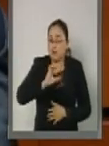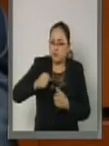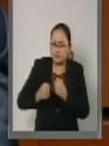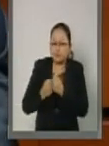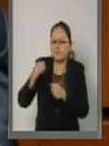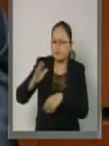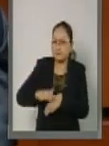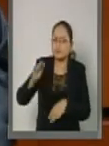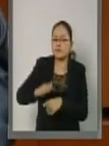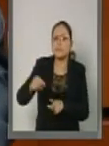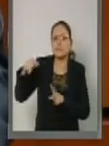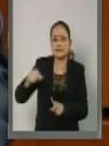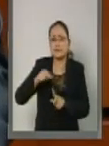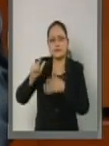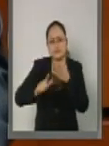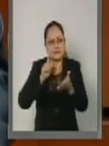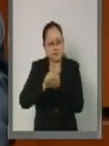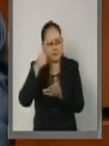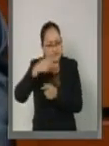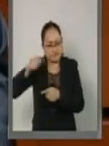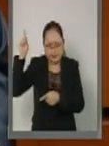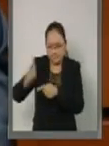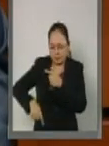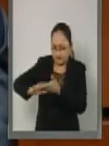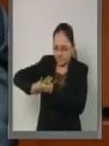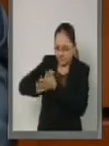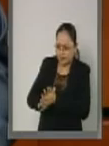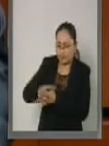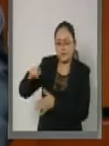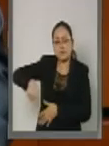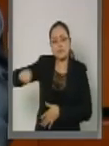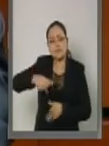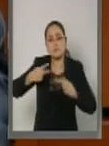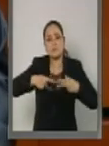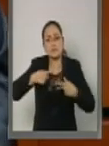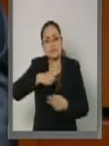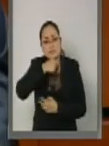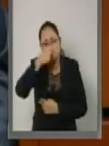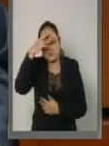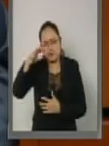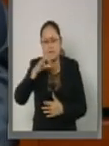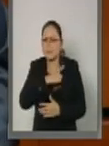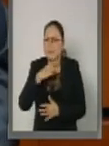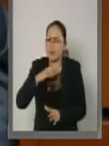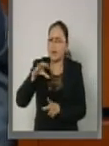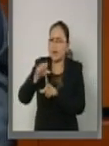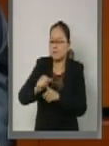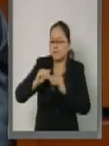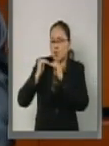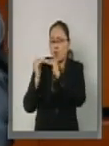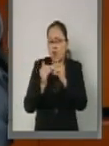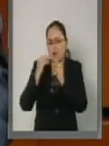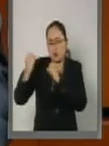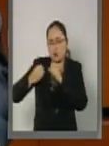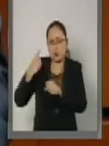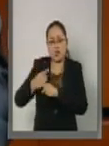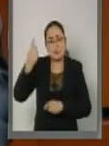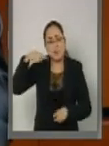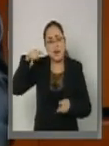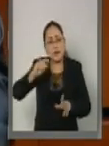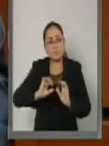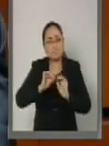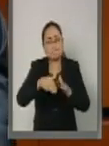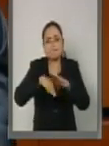el marco jurídico para erradicar la discriminación y garantizar la equidad e igualdad en oportunidades, en el acceso